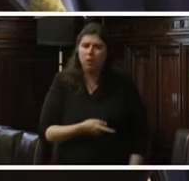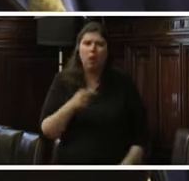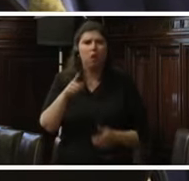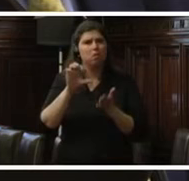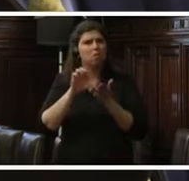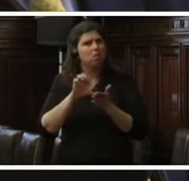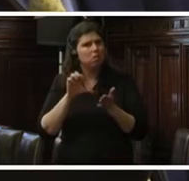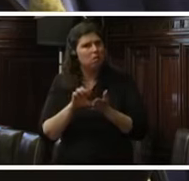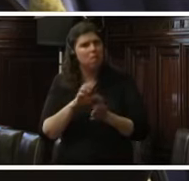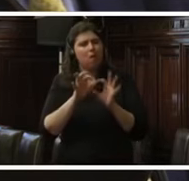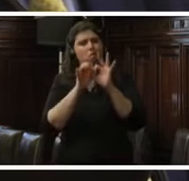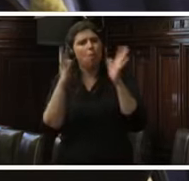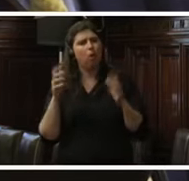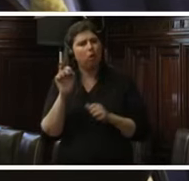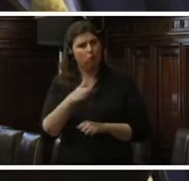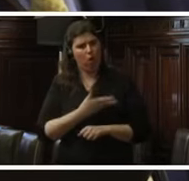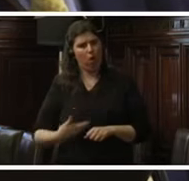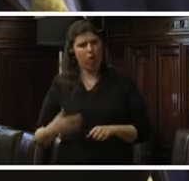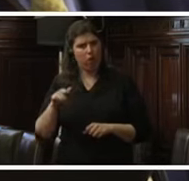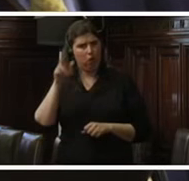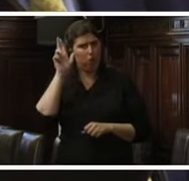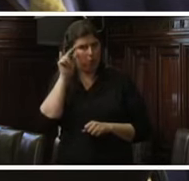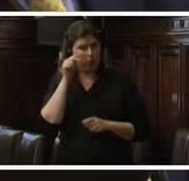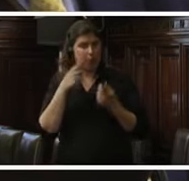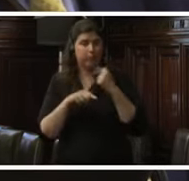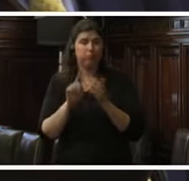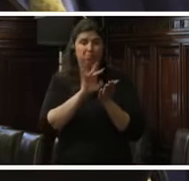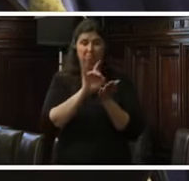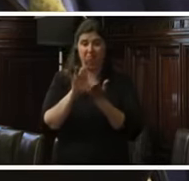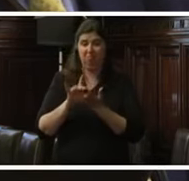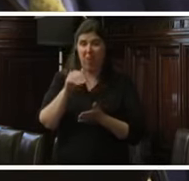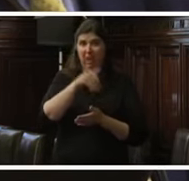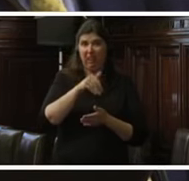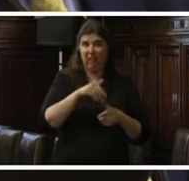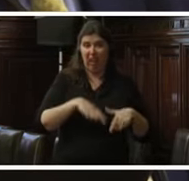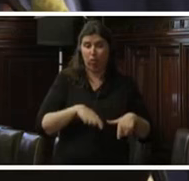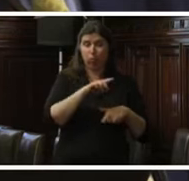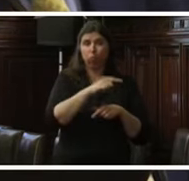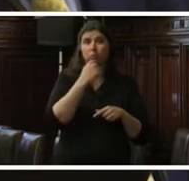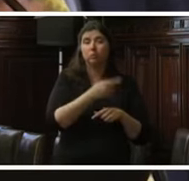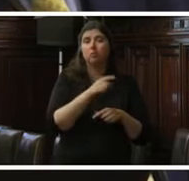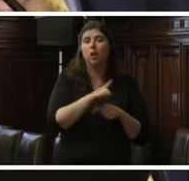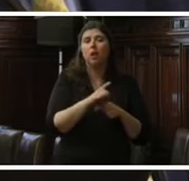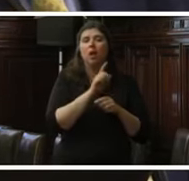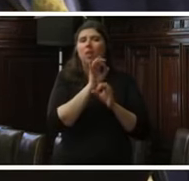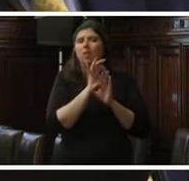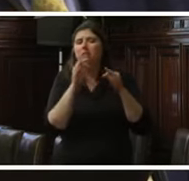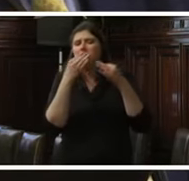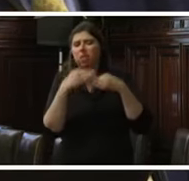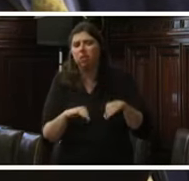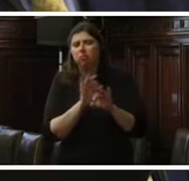gobierno. El procedimiento de destitución de magistrados por parte del Congreso debe tener carácter excepcional